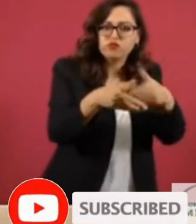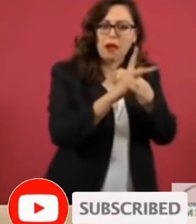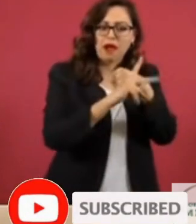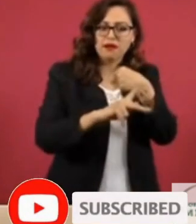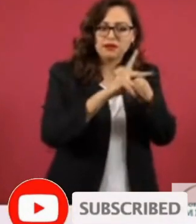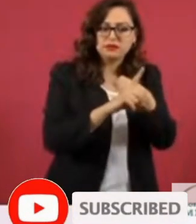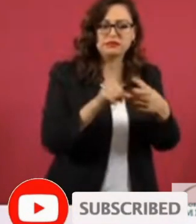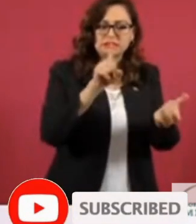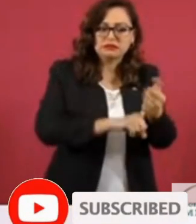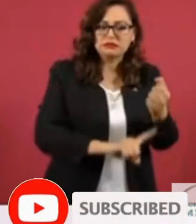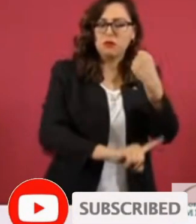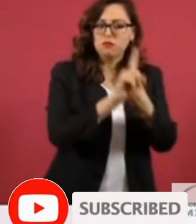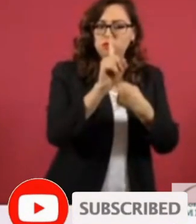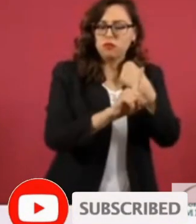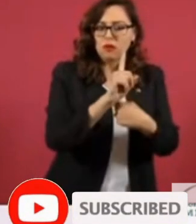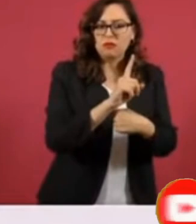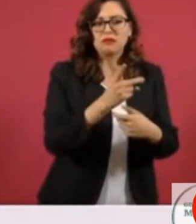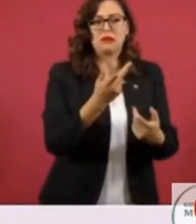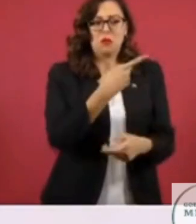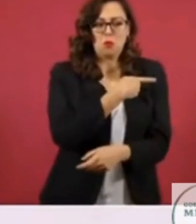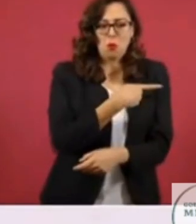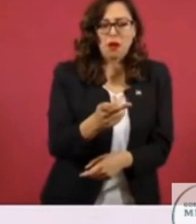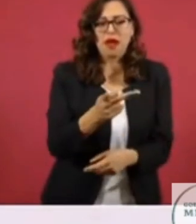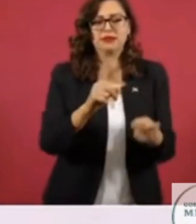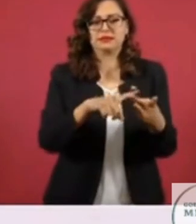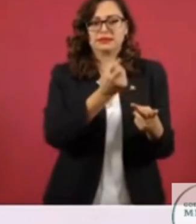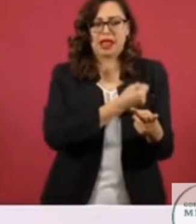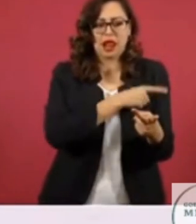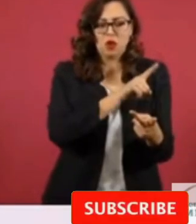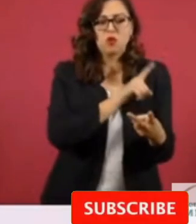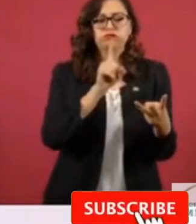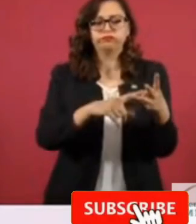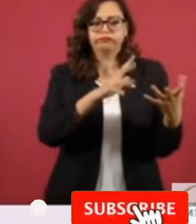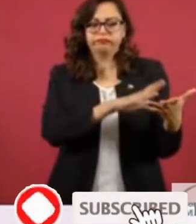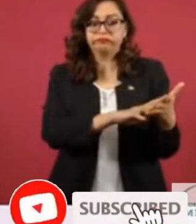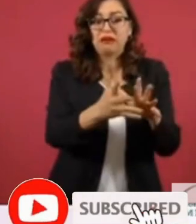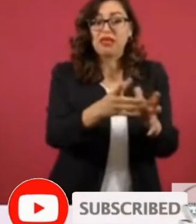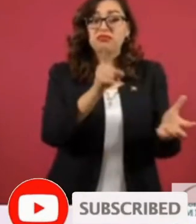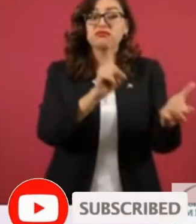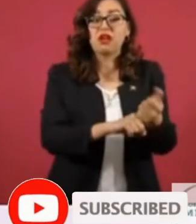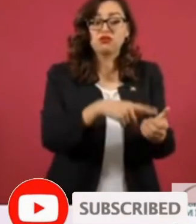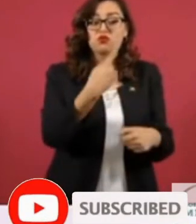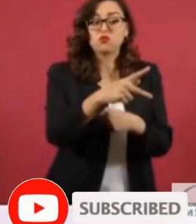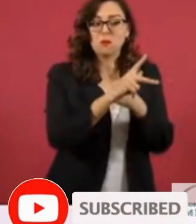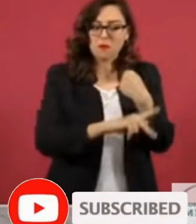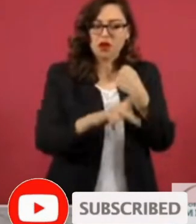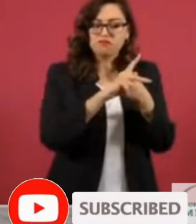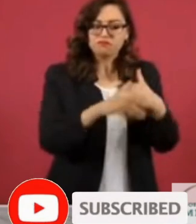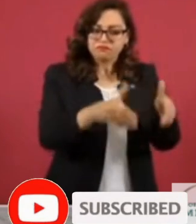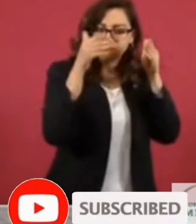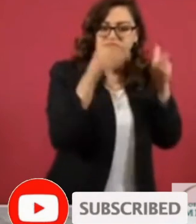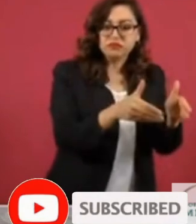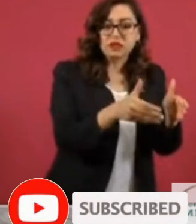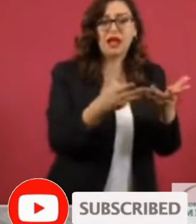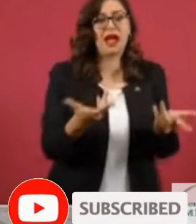problemas de pobreza, salud y violencia que se padecen en